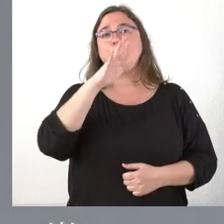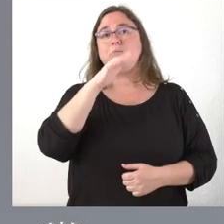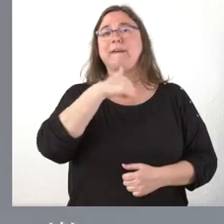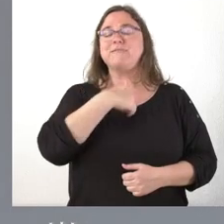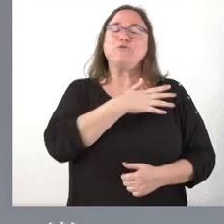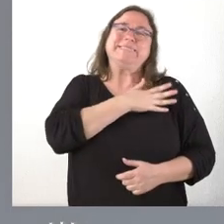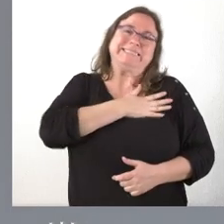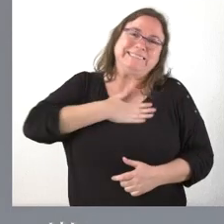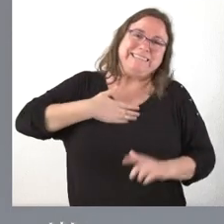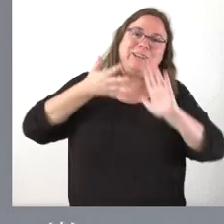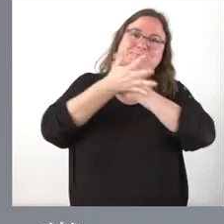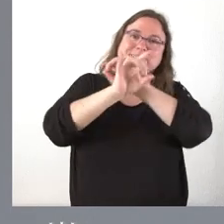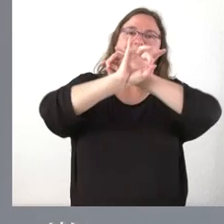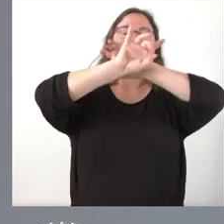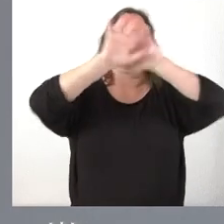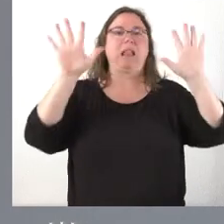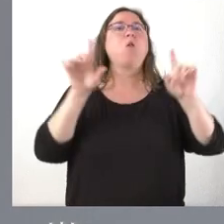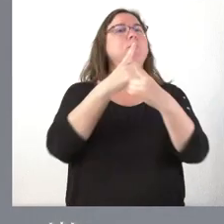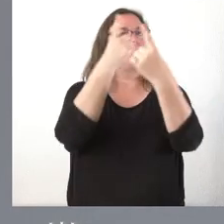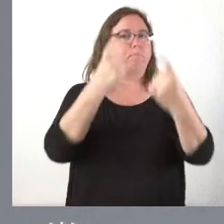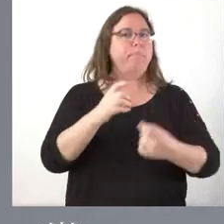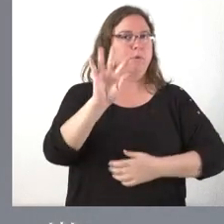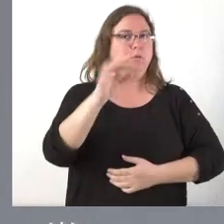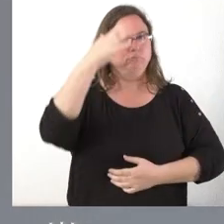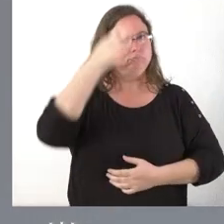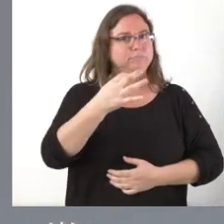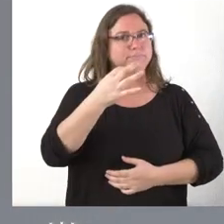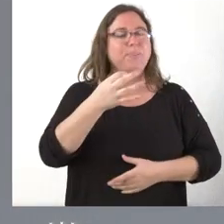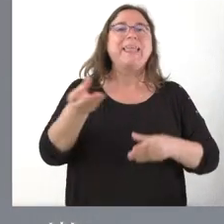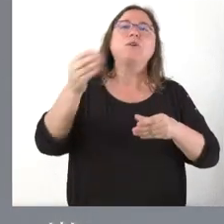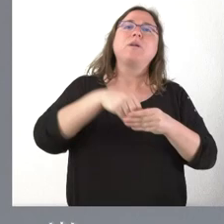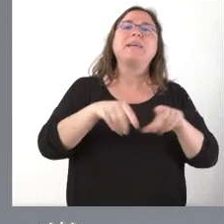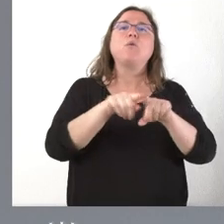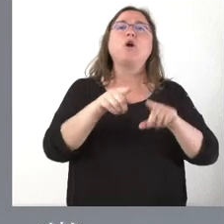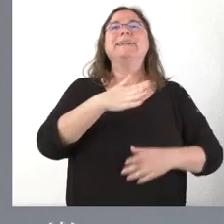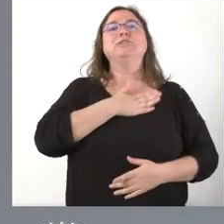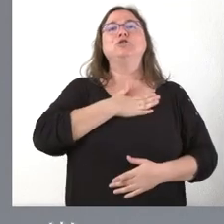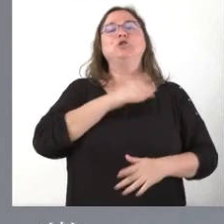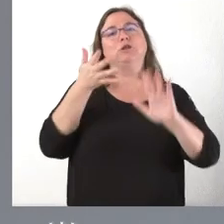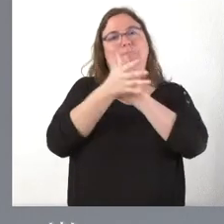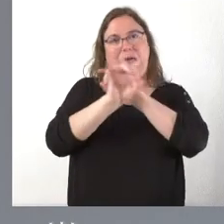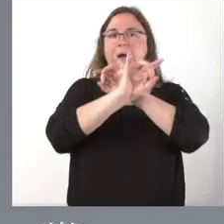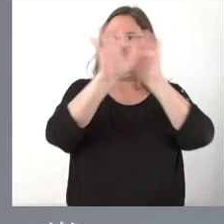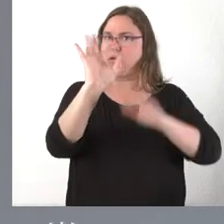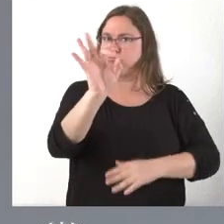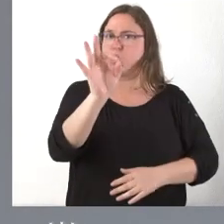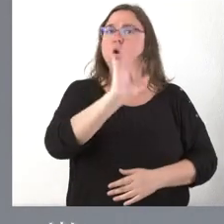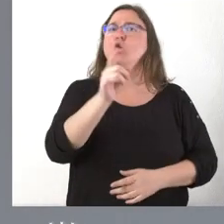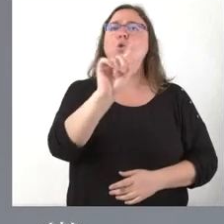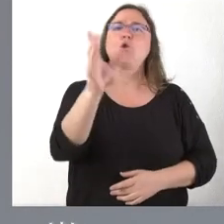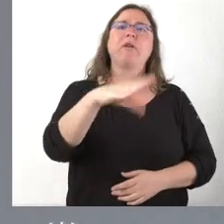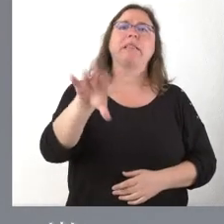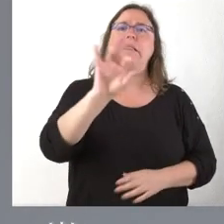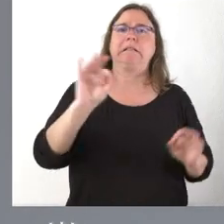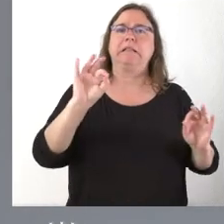aclararlo, su pregunta, yo creo que llevaba implícita que yo hiciese esa aclaración, pero no entendí en